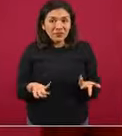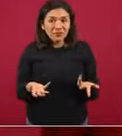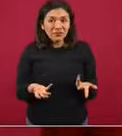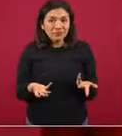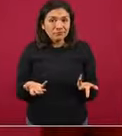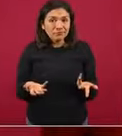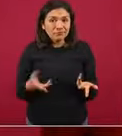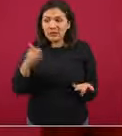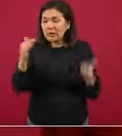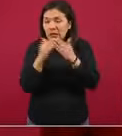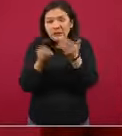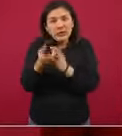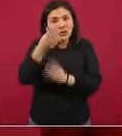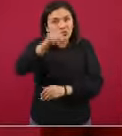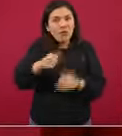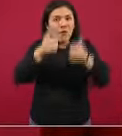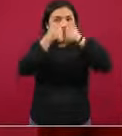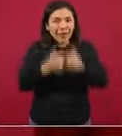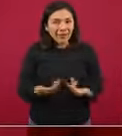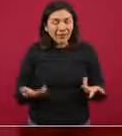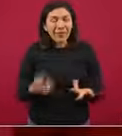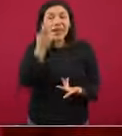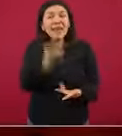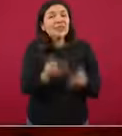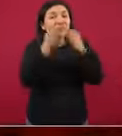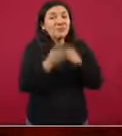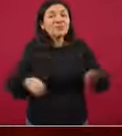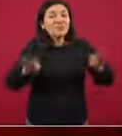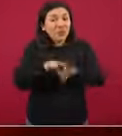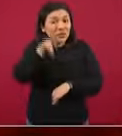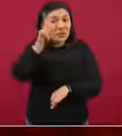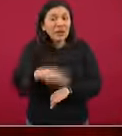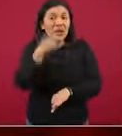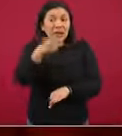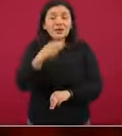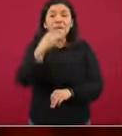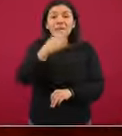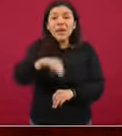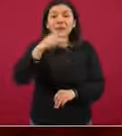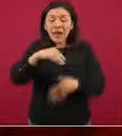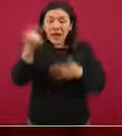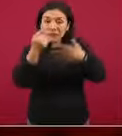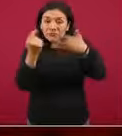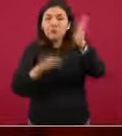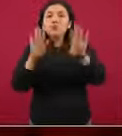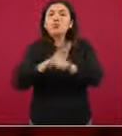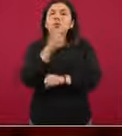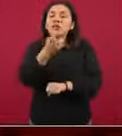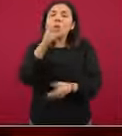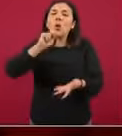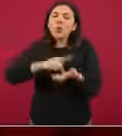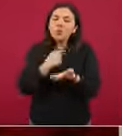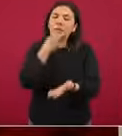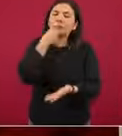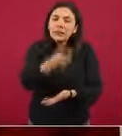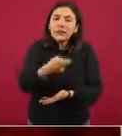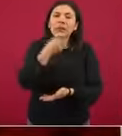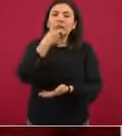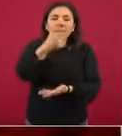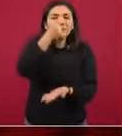y no salgas. Entonces, muy importante, muy importante estos mensajes y por eso la insistencia, la insistencia